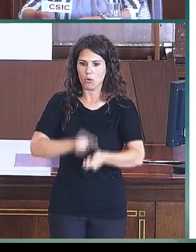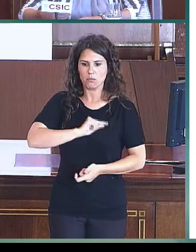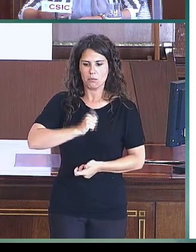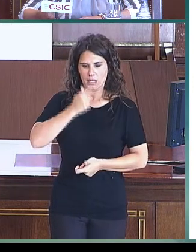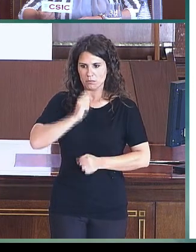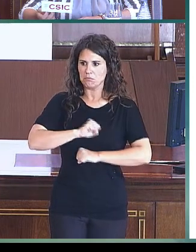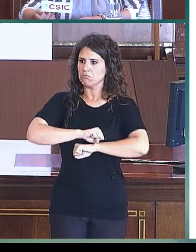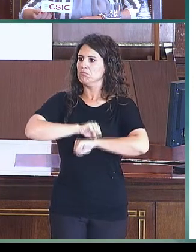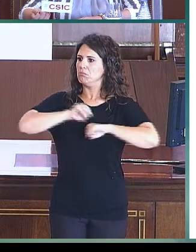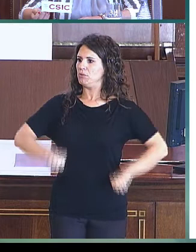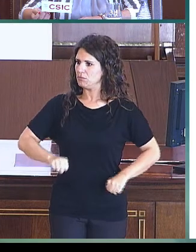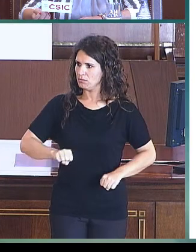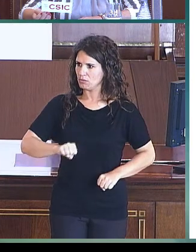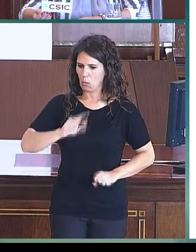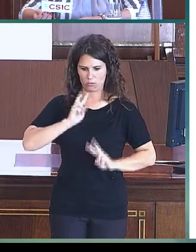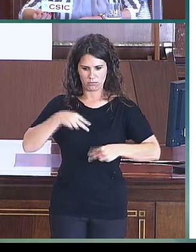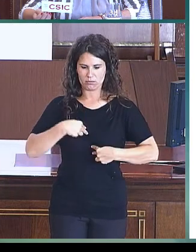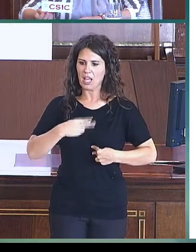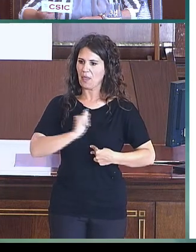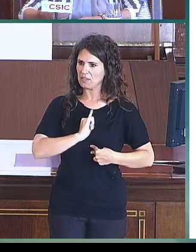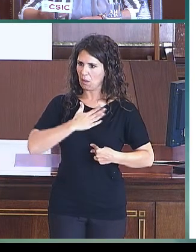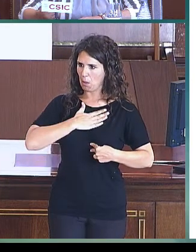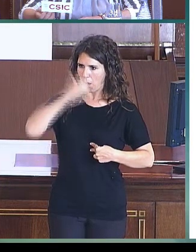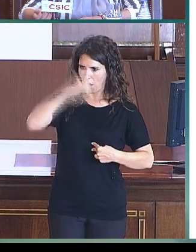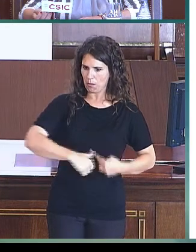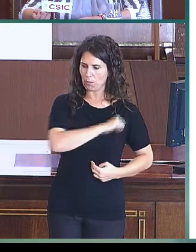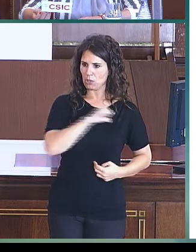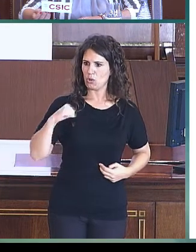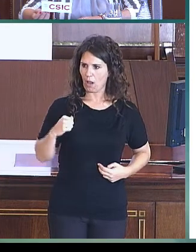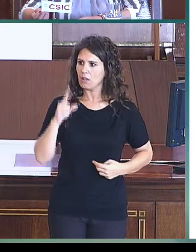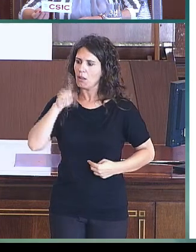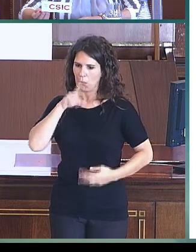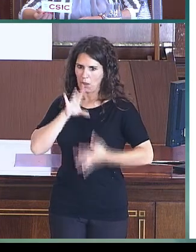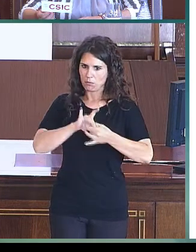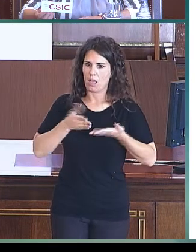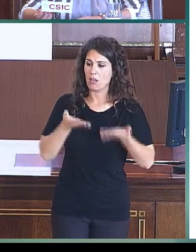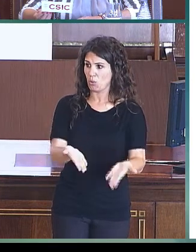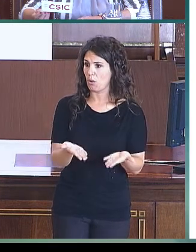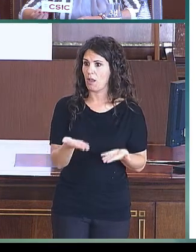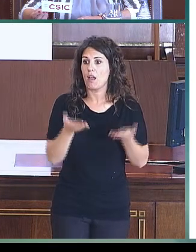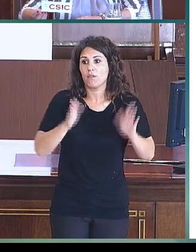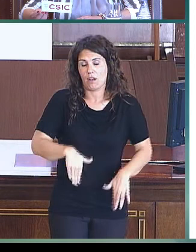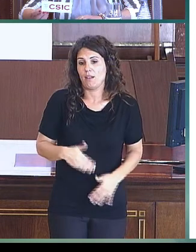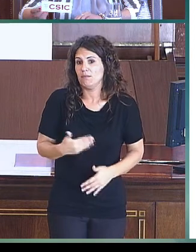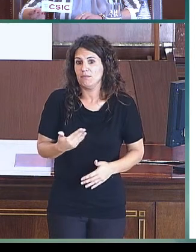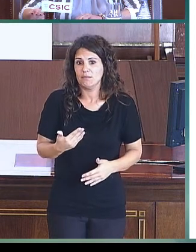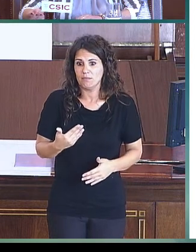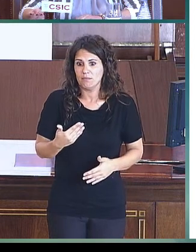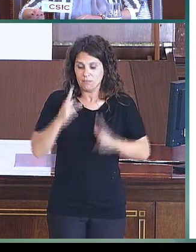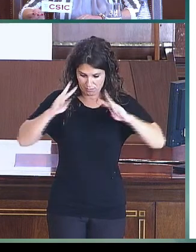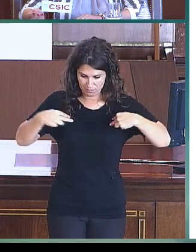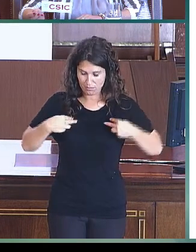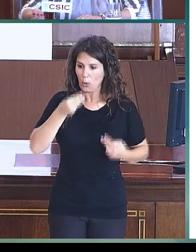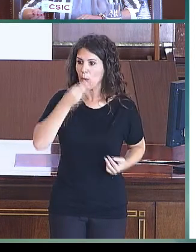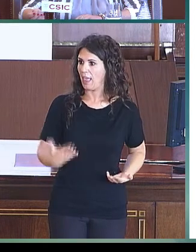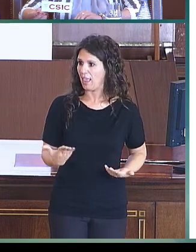en que su desarrollo de la identidad personal va adecuada, y que tienen una mejor imagen de sí mismos.